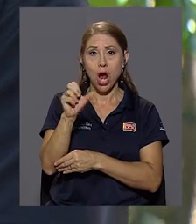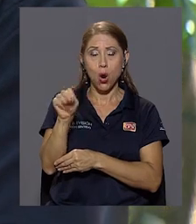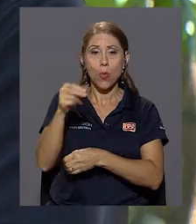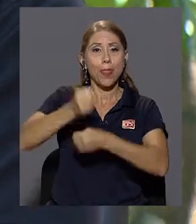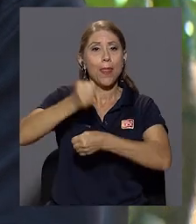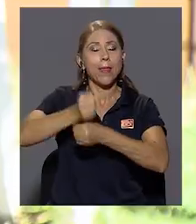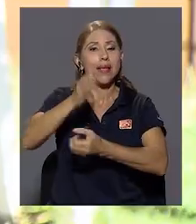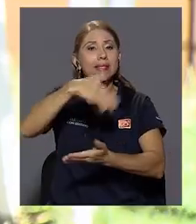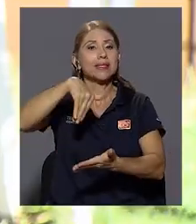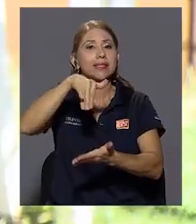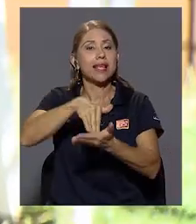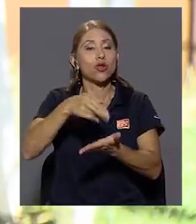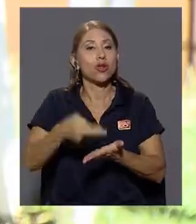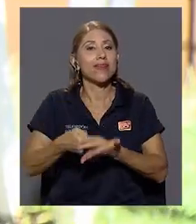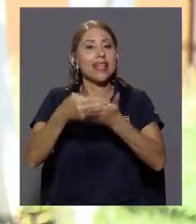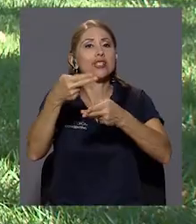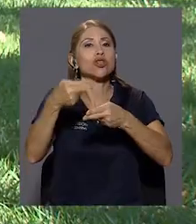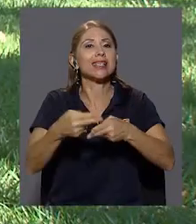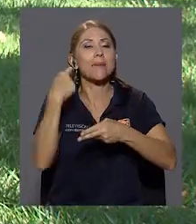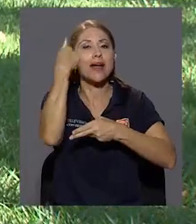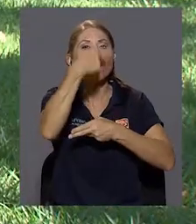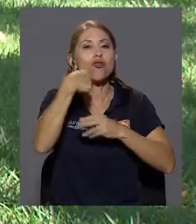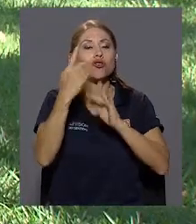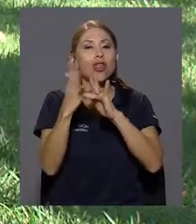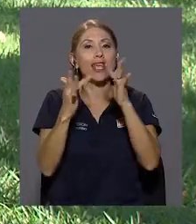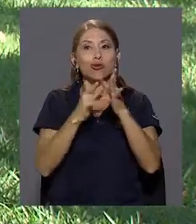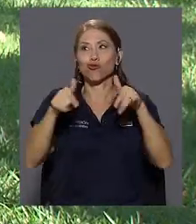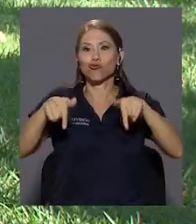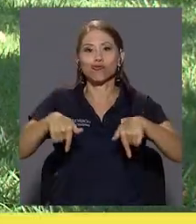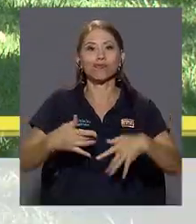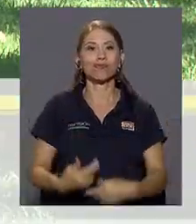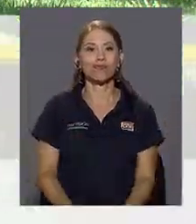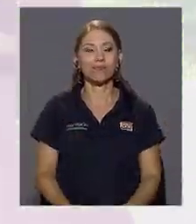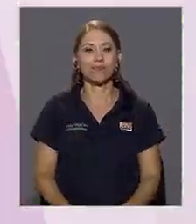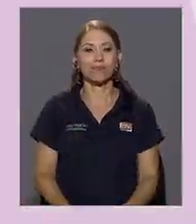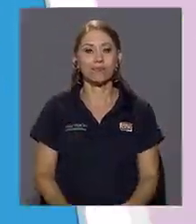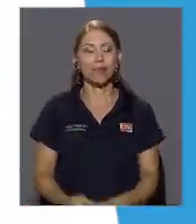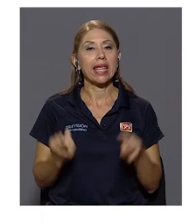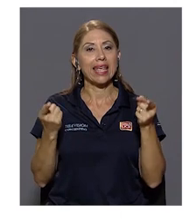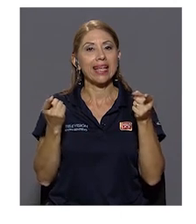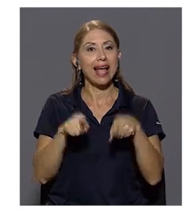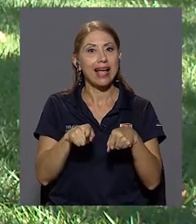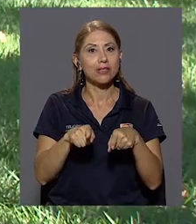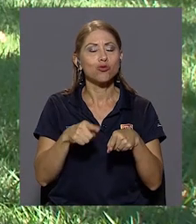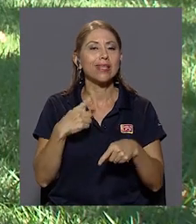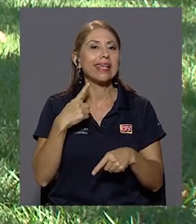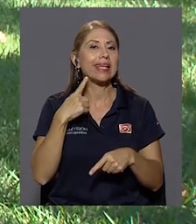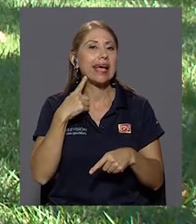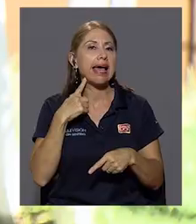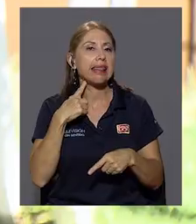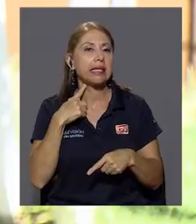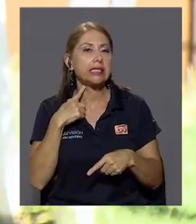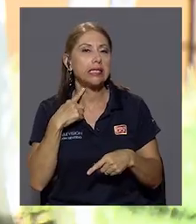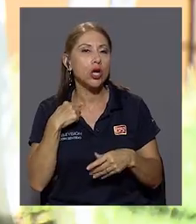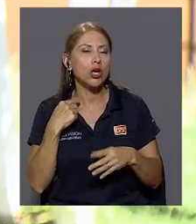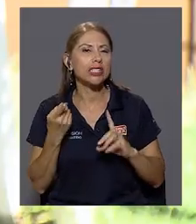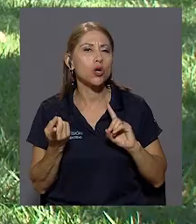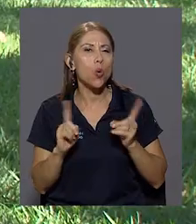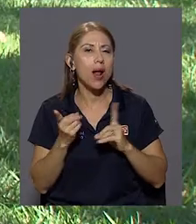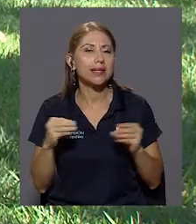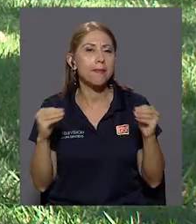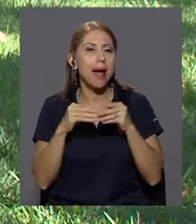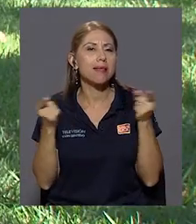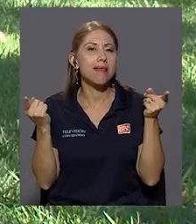que enabora en el Centro de Rehabilitación Rostro de Jesús, donde nos encontramos en este momento. En el caso de las adicciones,